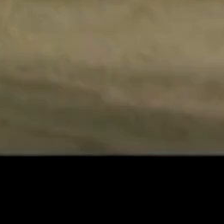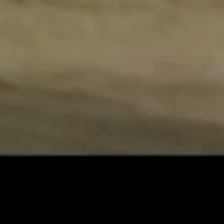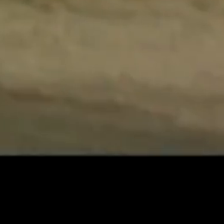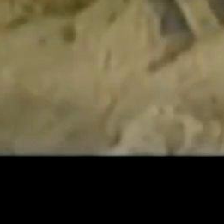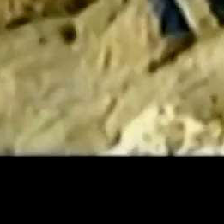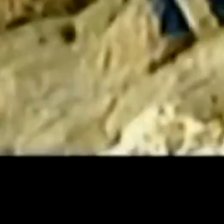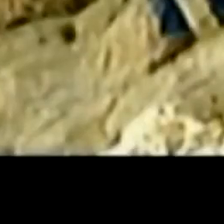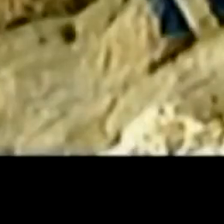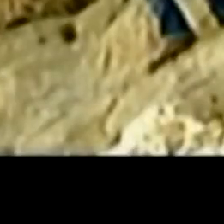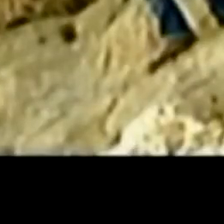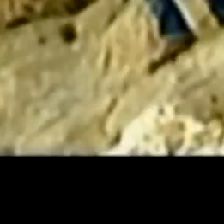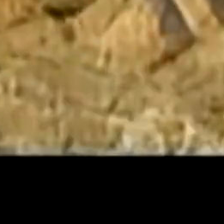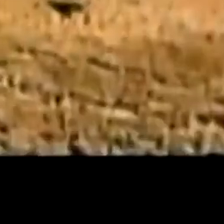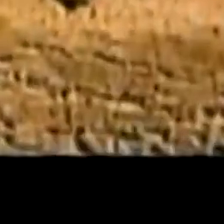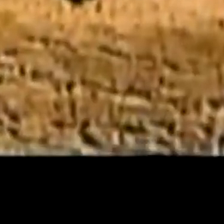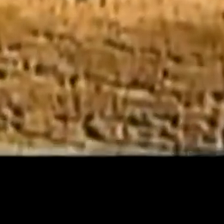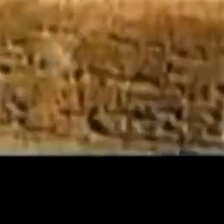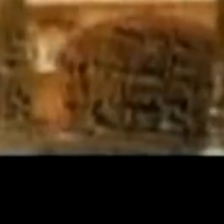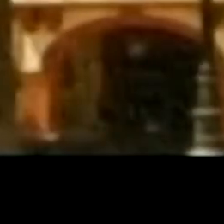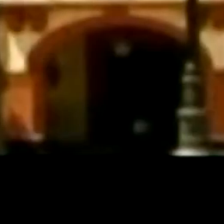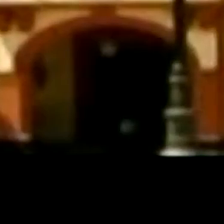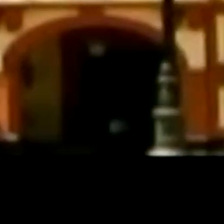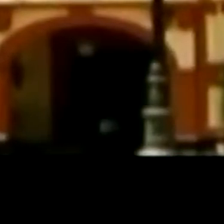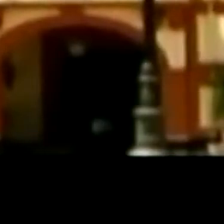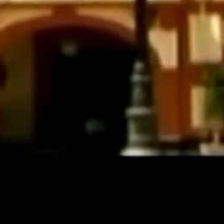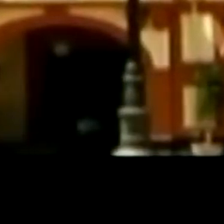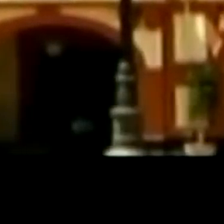De mi tierra traigo arena y sal